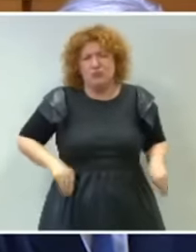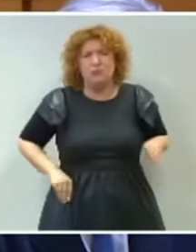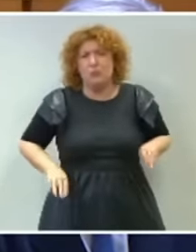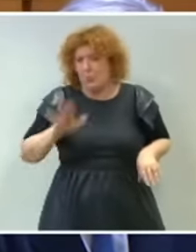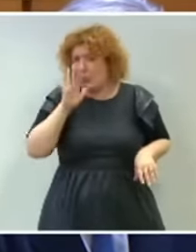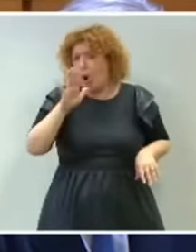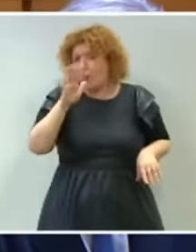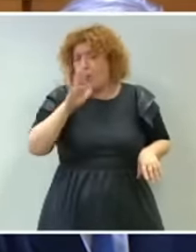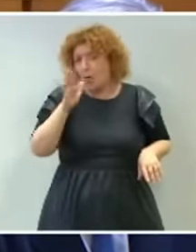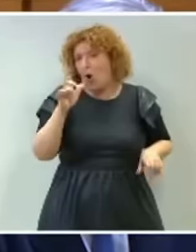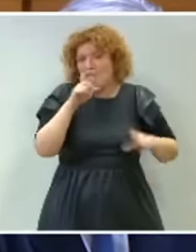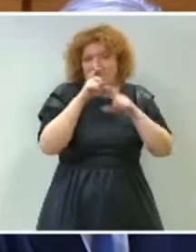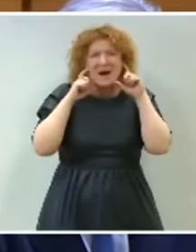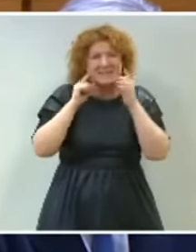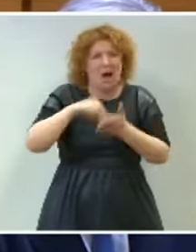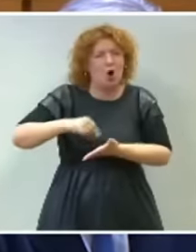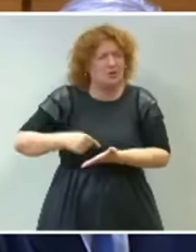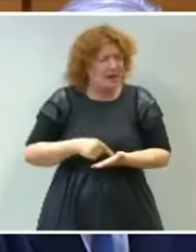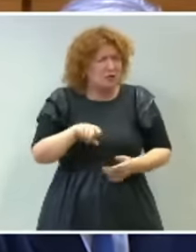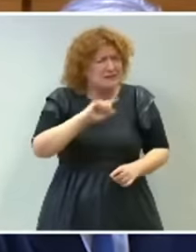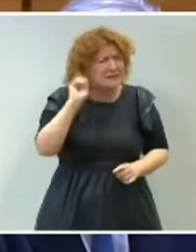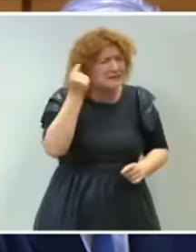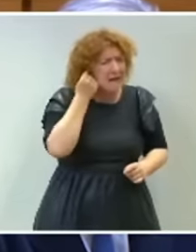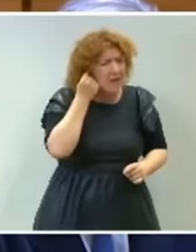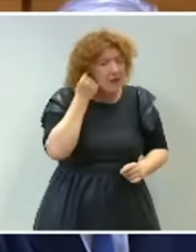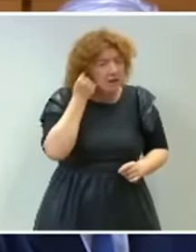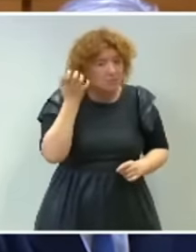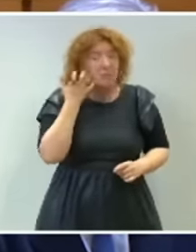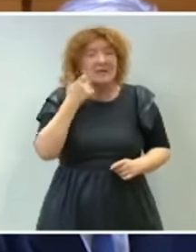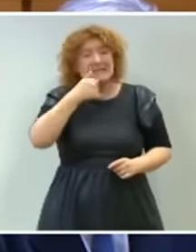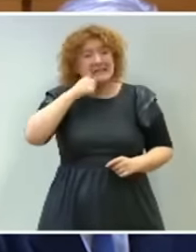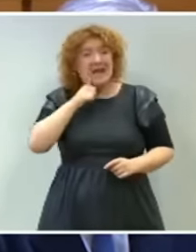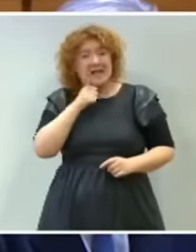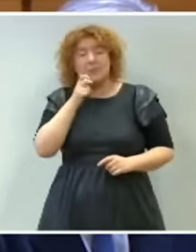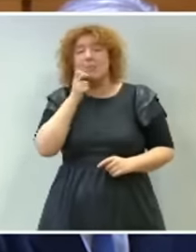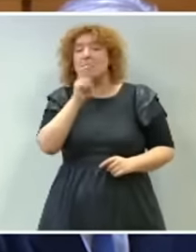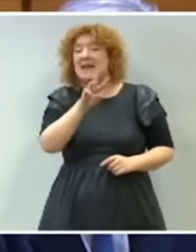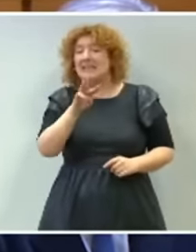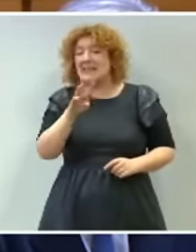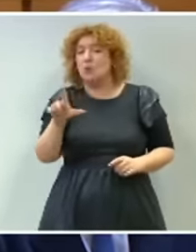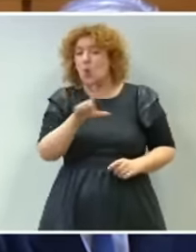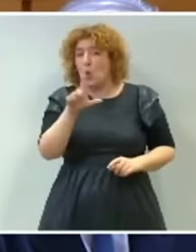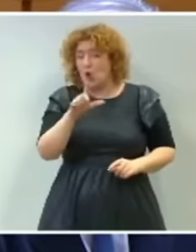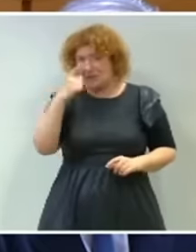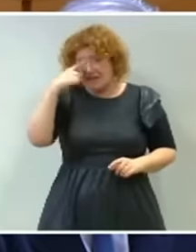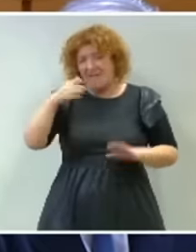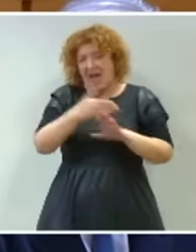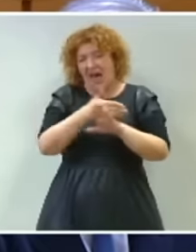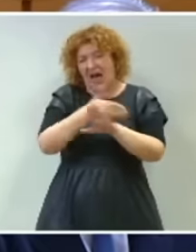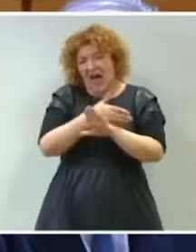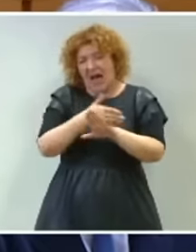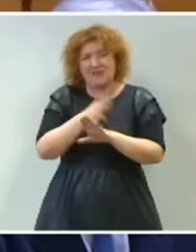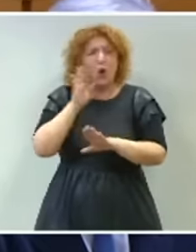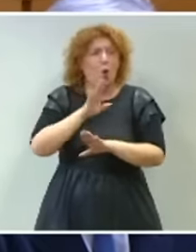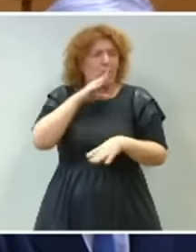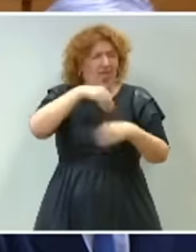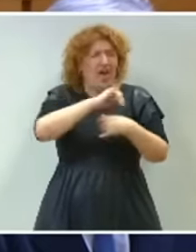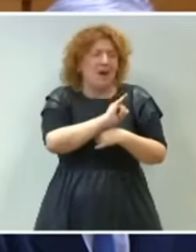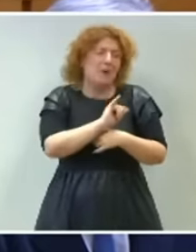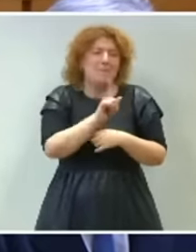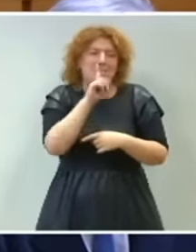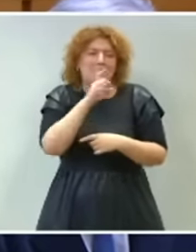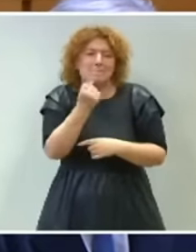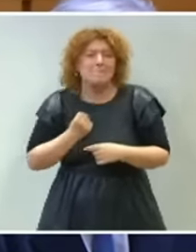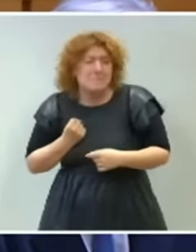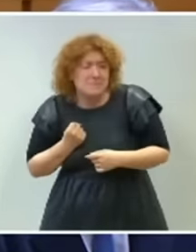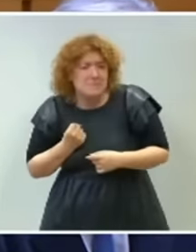mascarillas? ¿Usted supo como Sánchez antes del 23 de julio de la trama de corrupción de su partido? Y usted, que